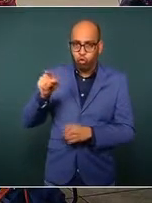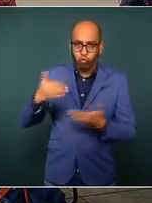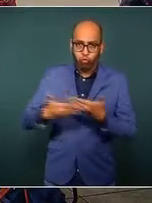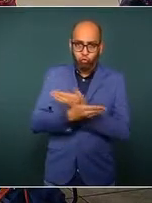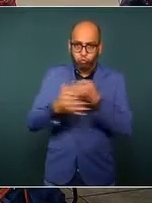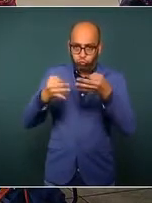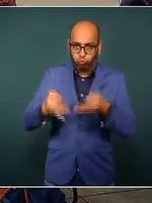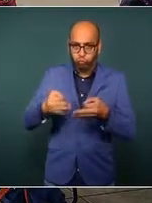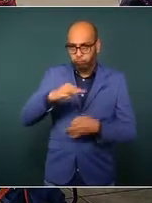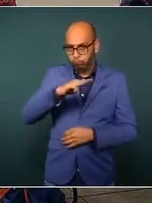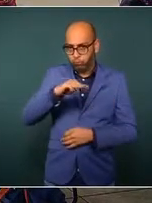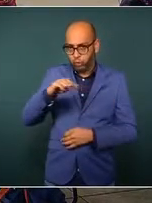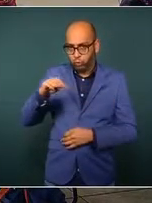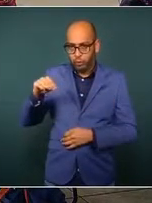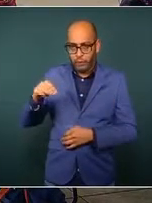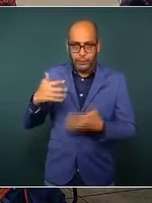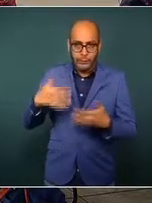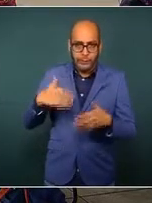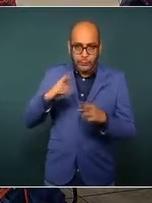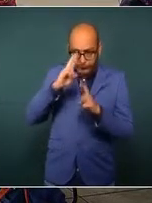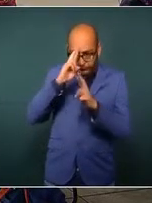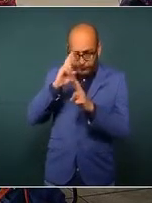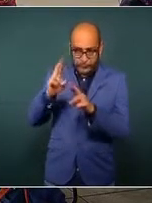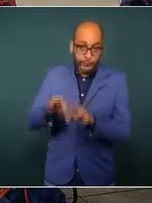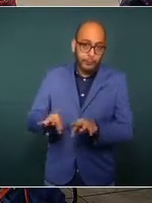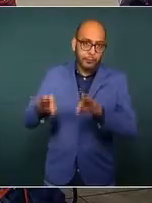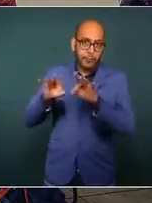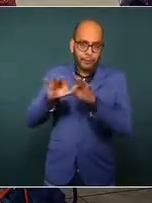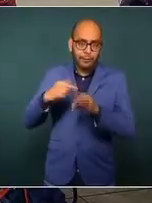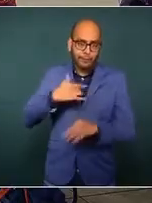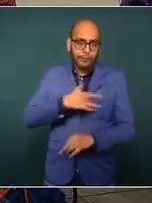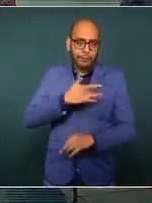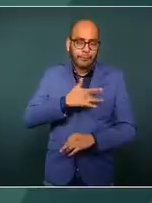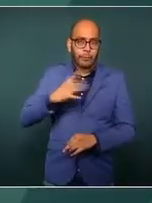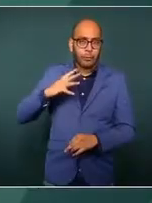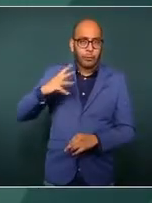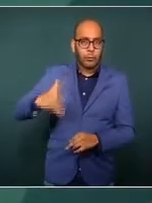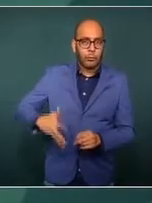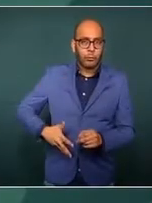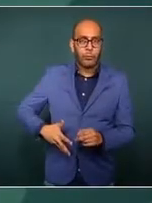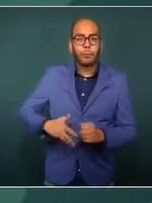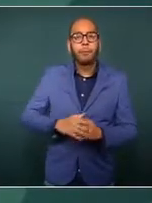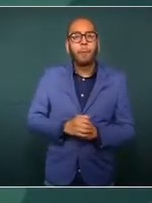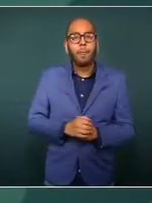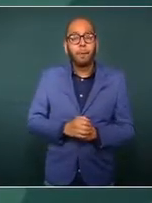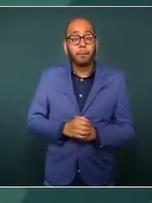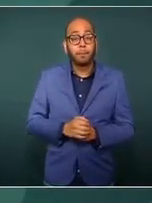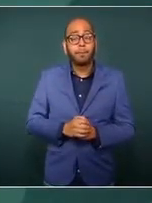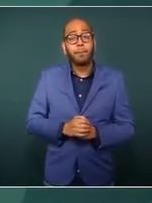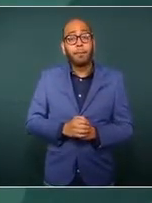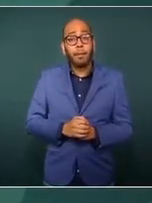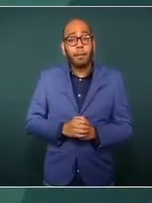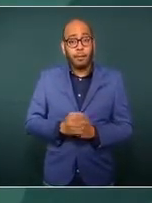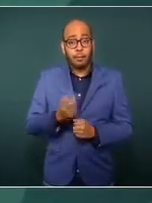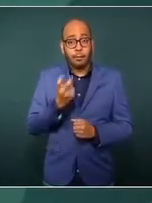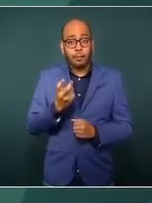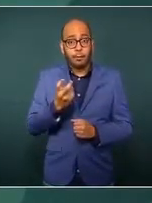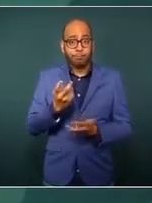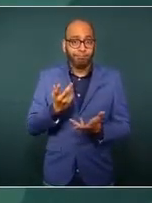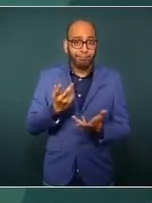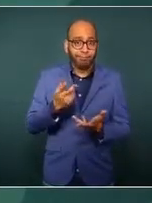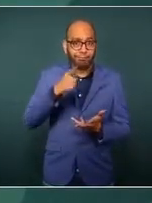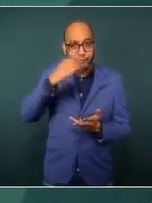distinguido, del cual nos sentimos muy orgullosos. Esto nos ha permitido hacerle frente a una situación